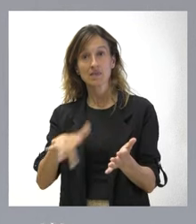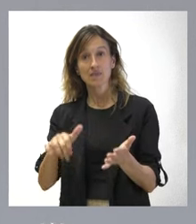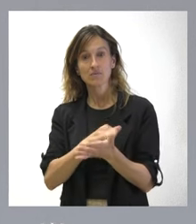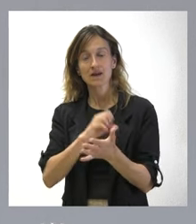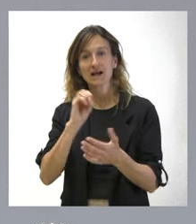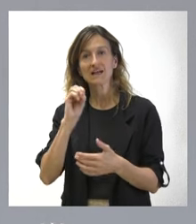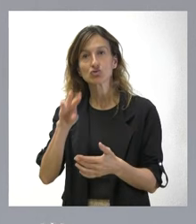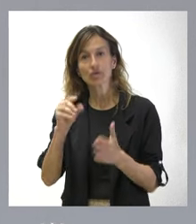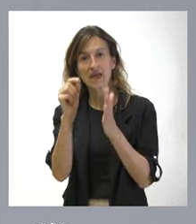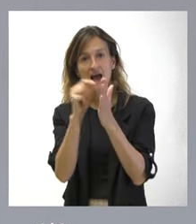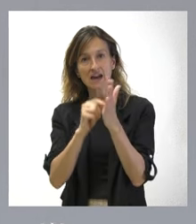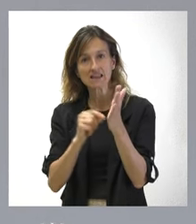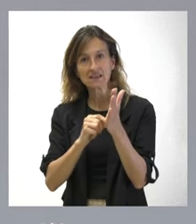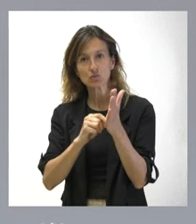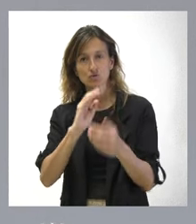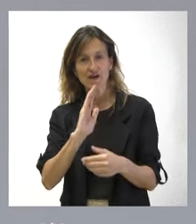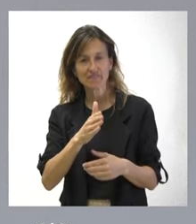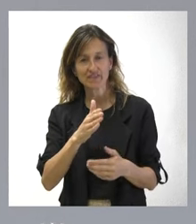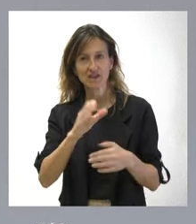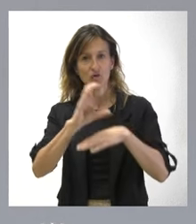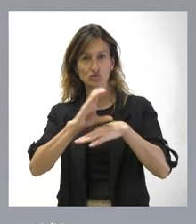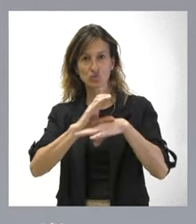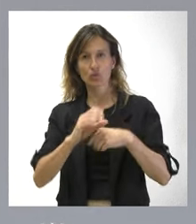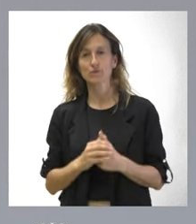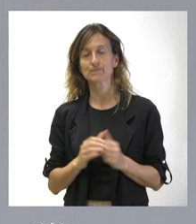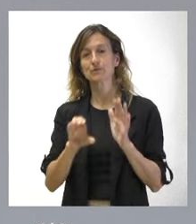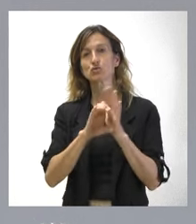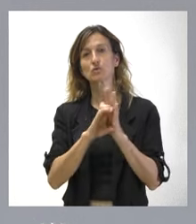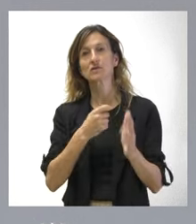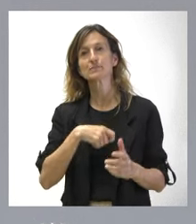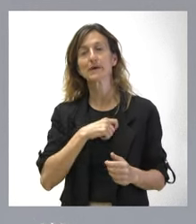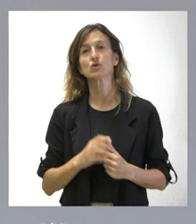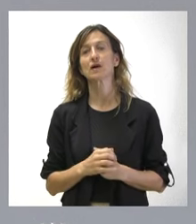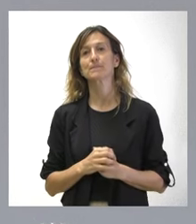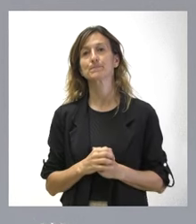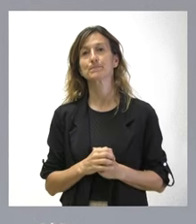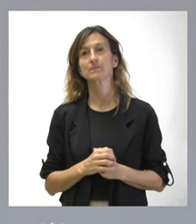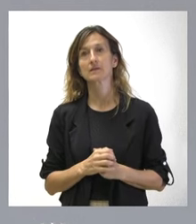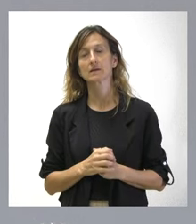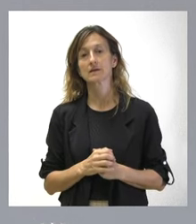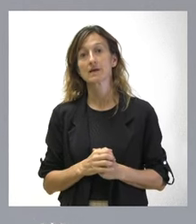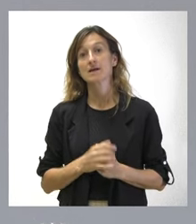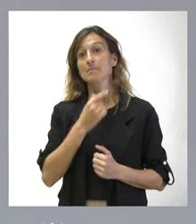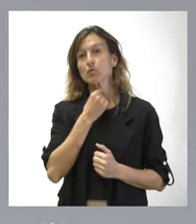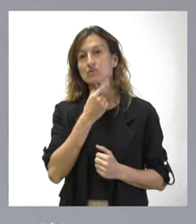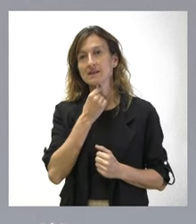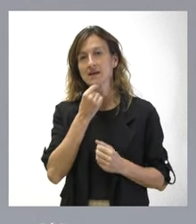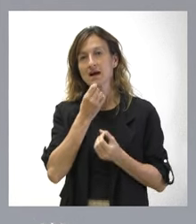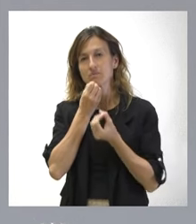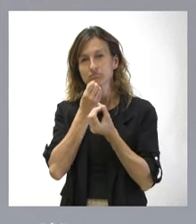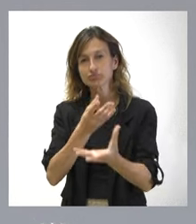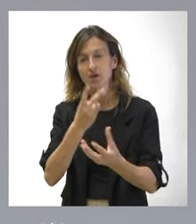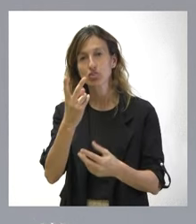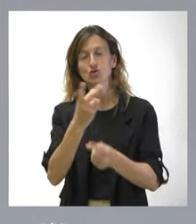artículos de nuestra Constitución española. Como antecedentes, me gustaría recordarles que el pasado 2 de